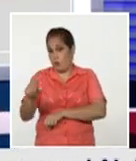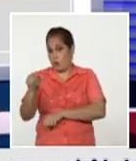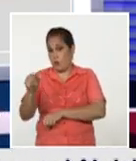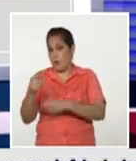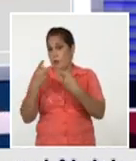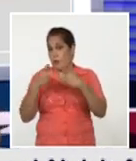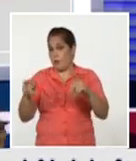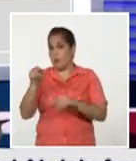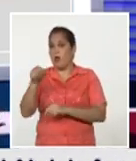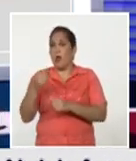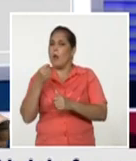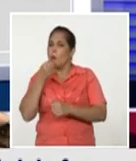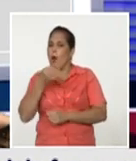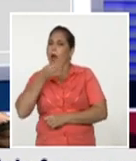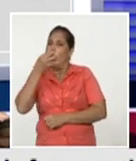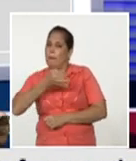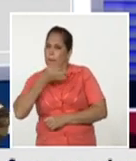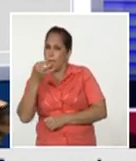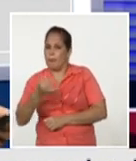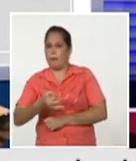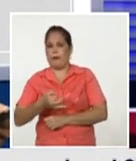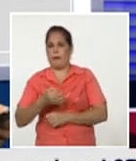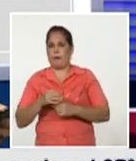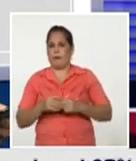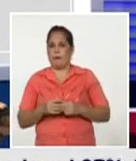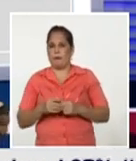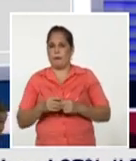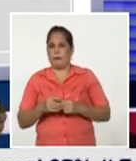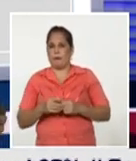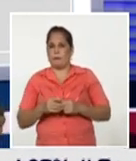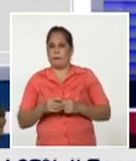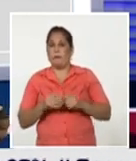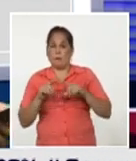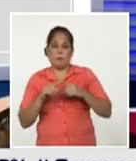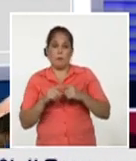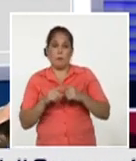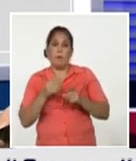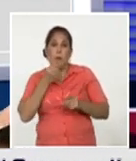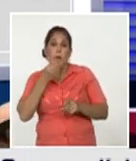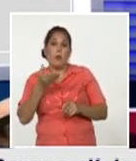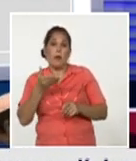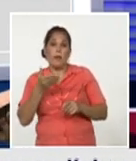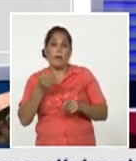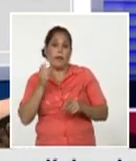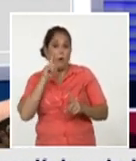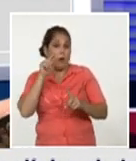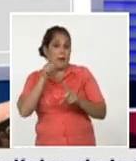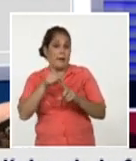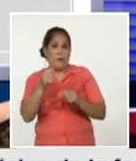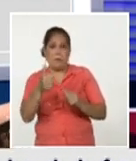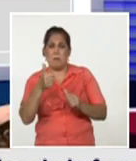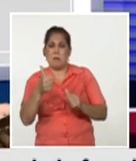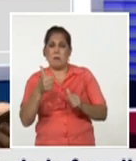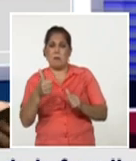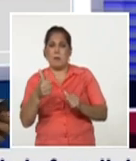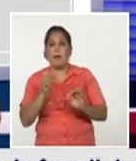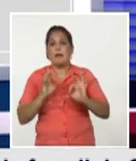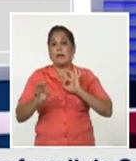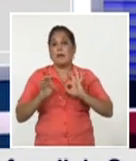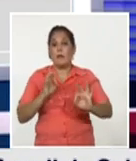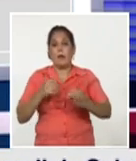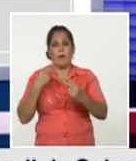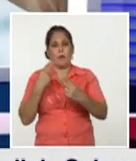de la autoridad regulatoria el CEDMED para que esto tenga un buen fin en este sentido en la seguridad y en la